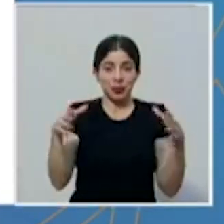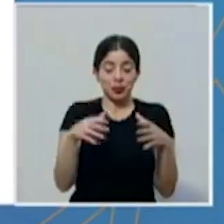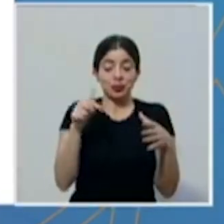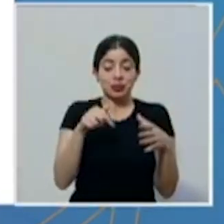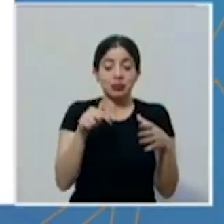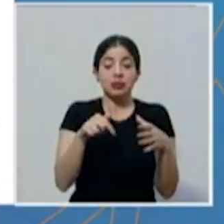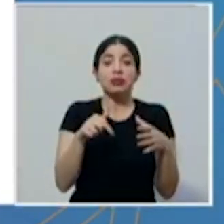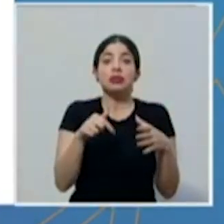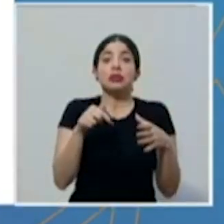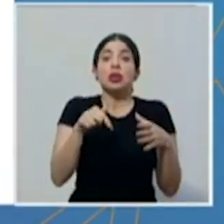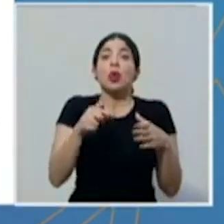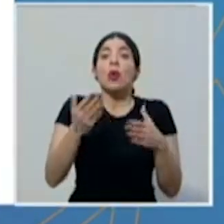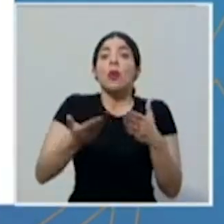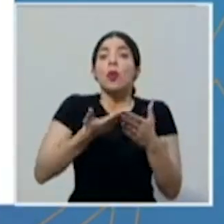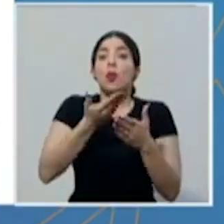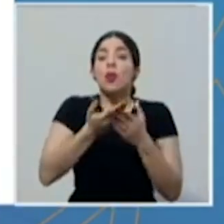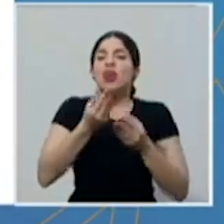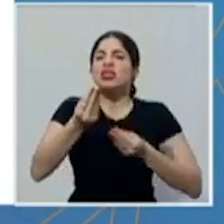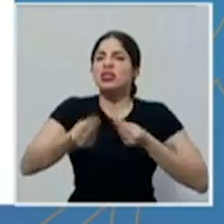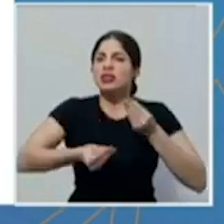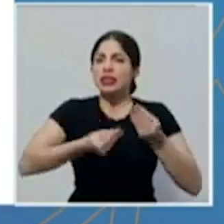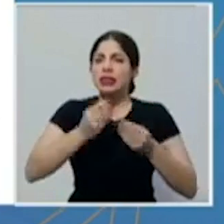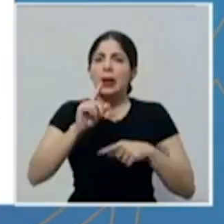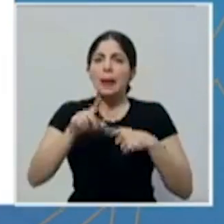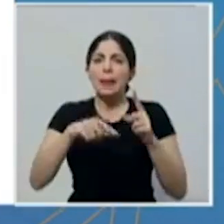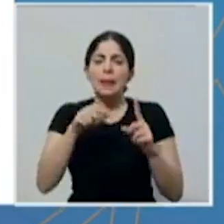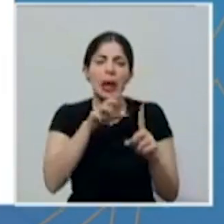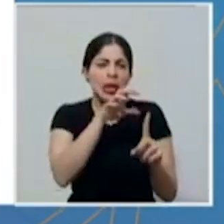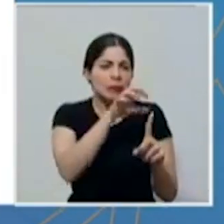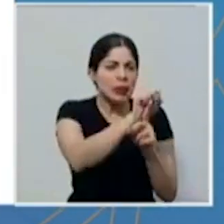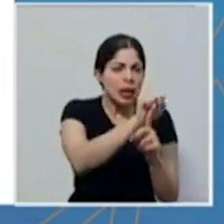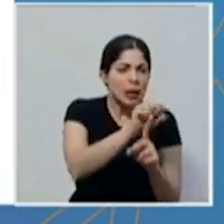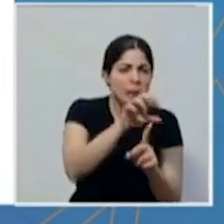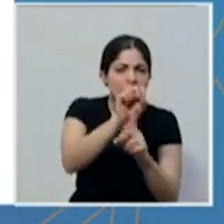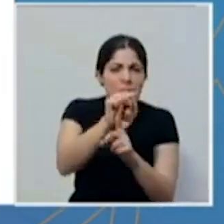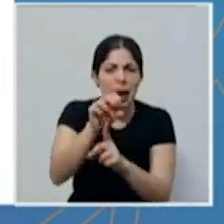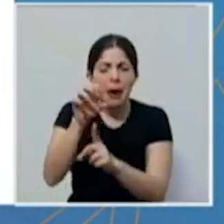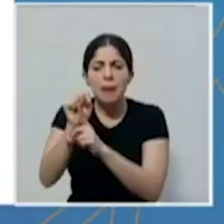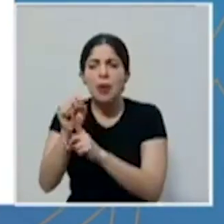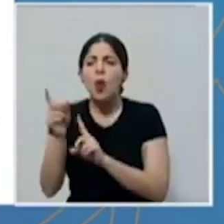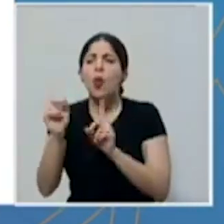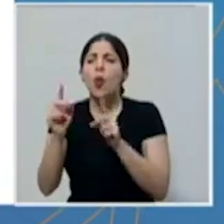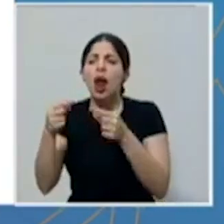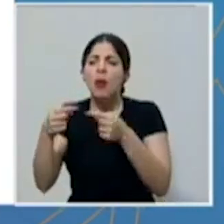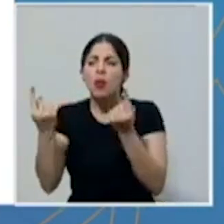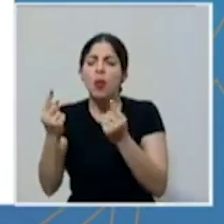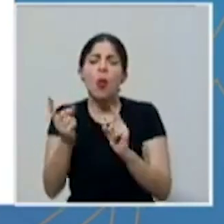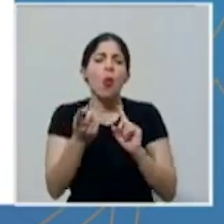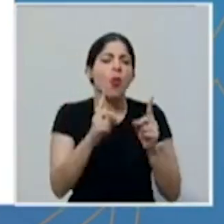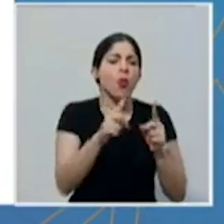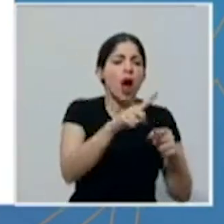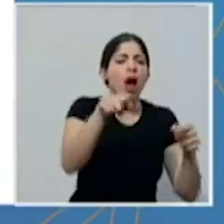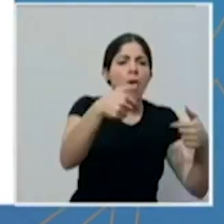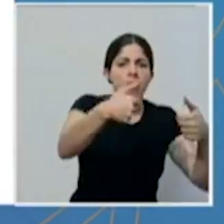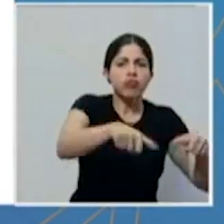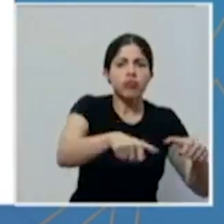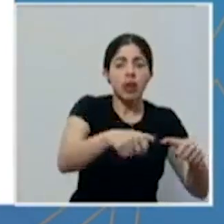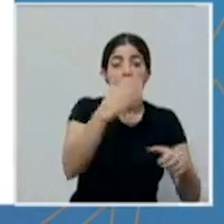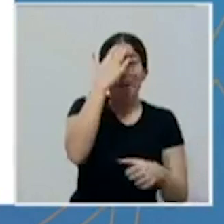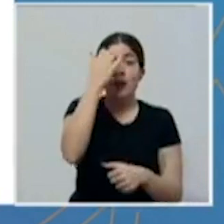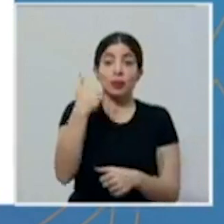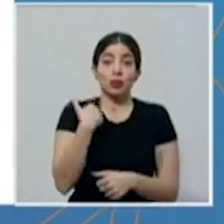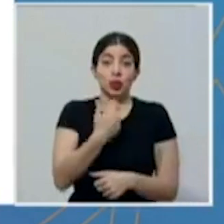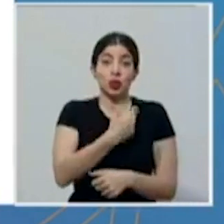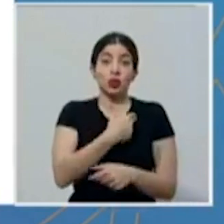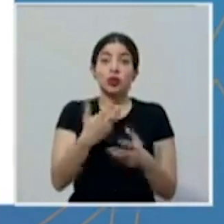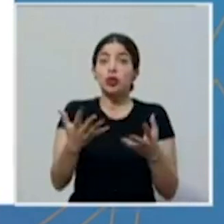identificar puntos de consensos y disensos. Porque, entre otras cosas, queremos